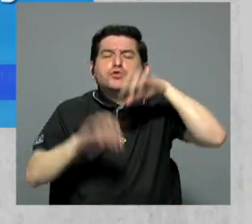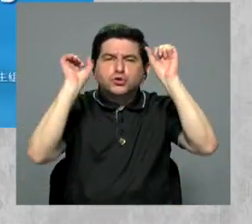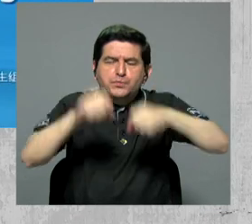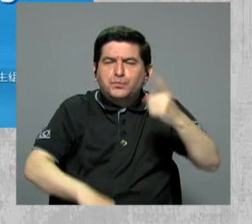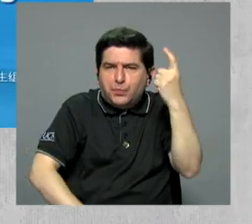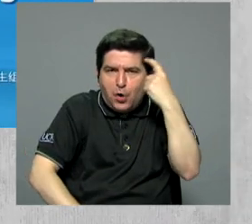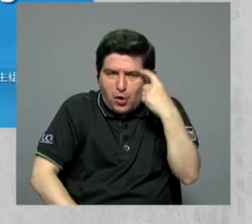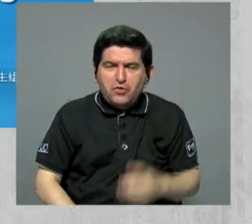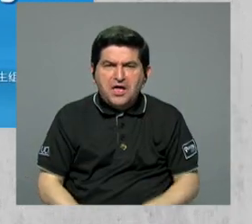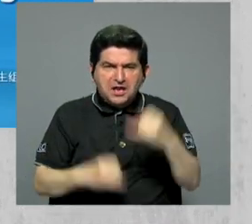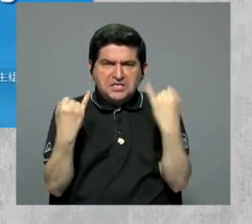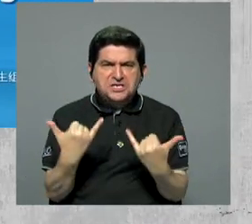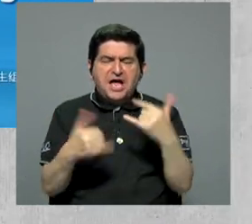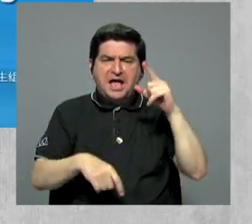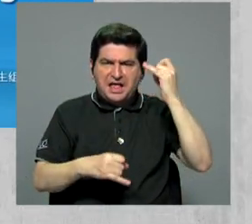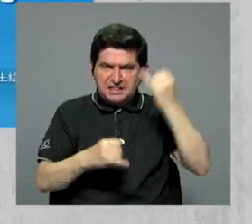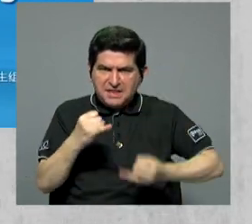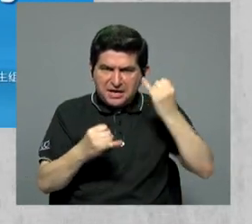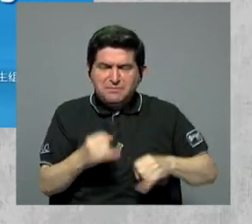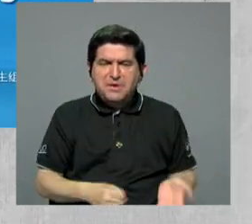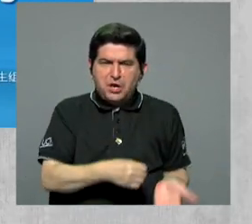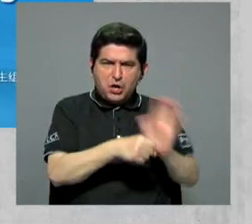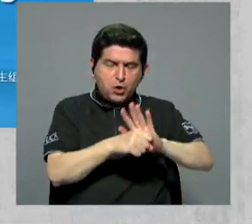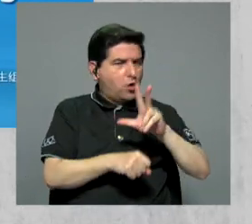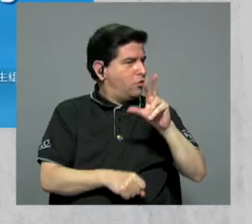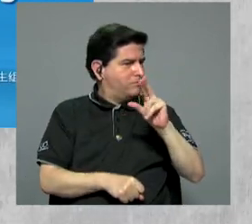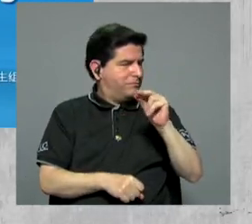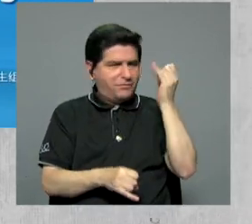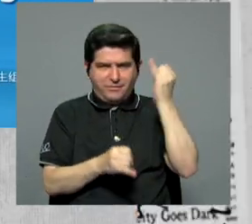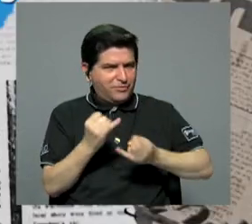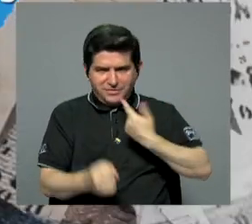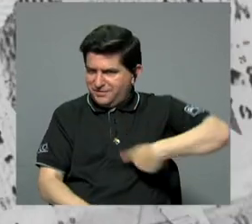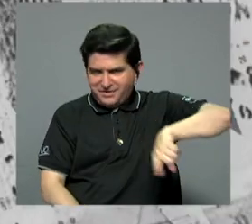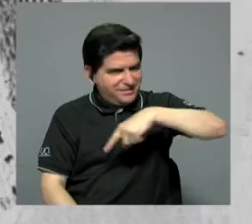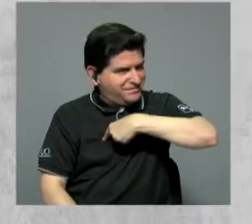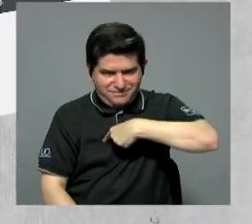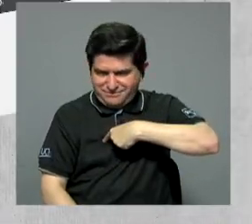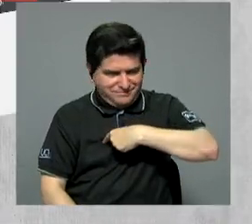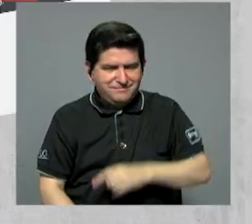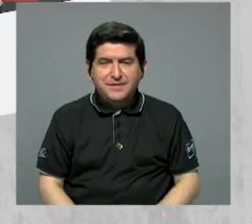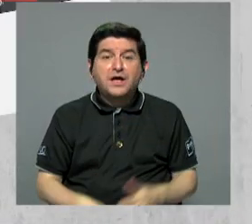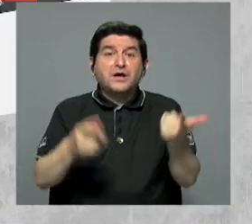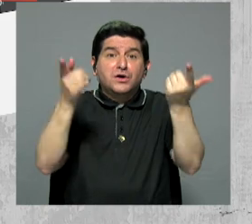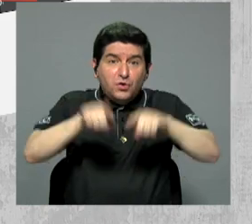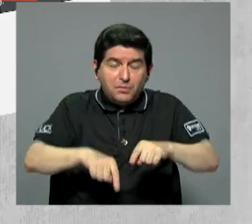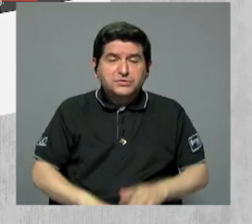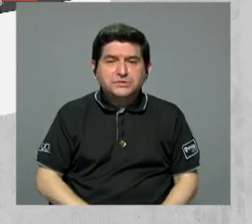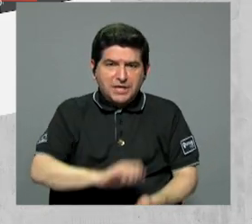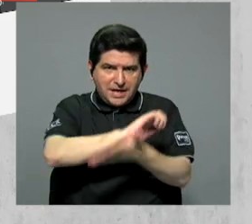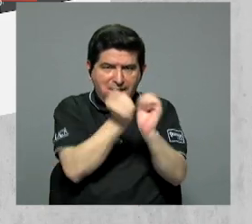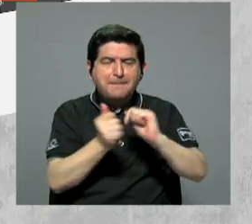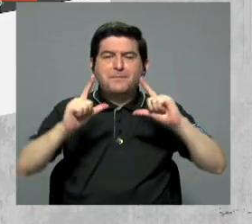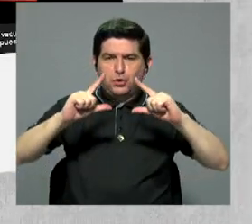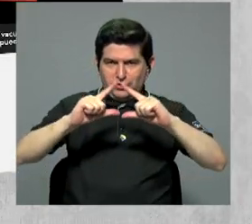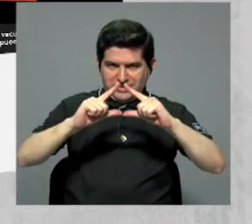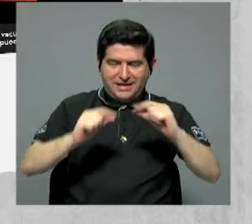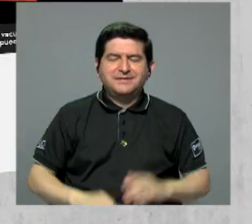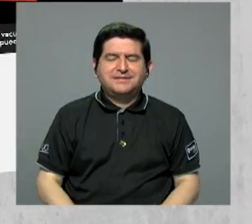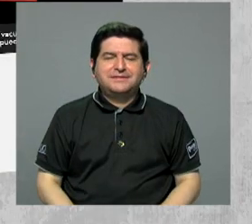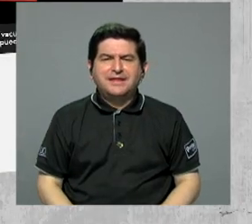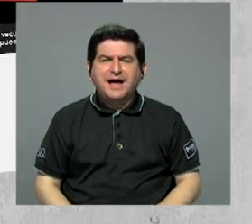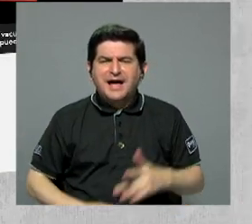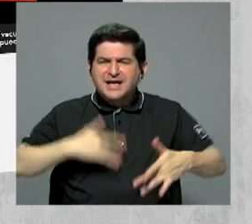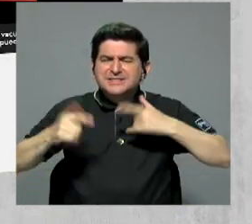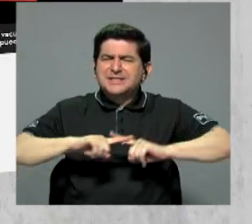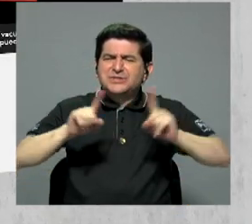podamos pensar que hemos acabado con el COVID-19, este no ha acabado con nosotros. Como ocurrió con la mutación Delta, los síntomas